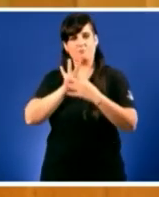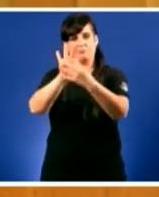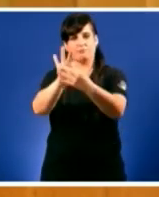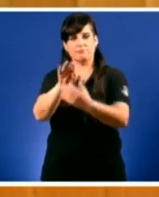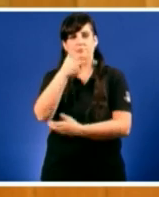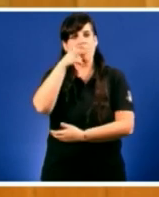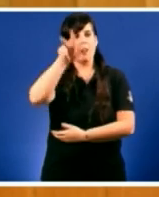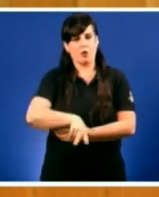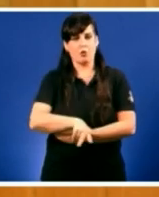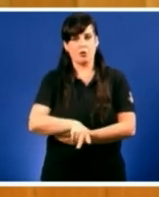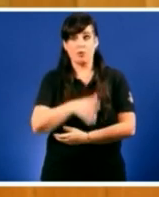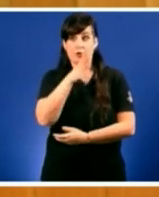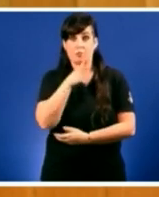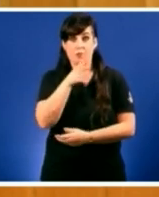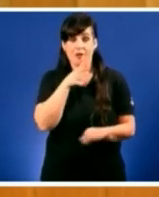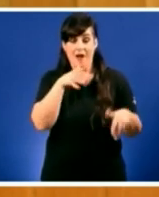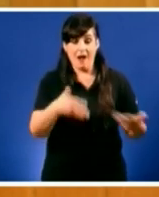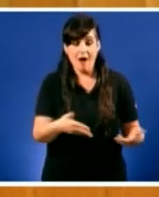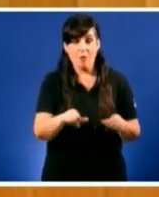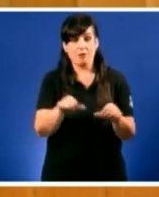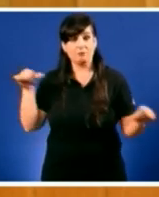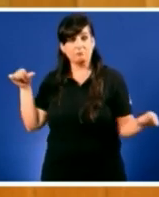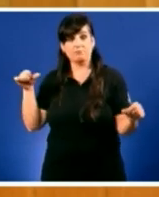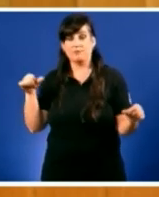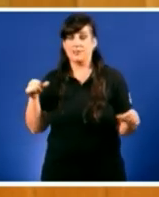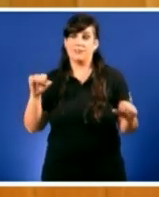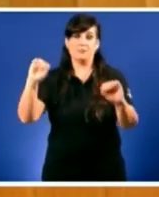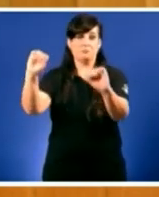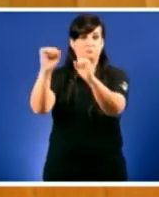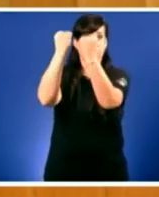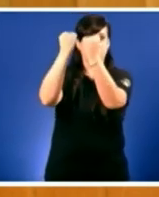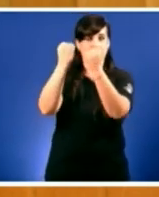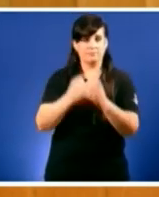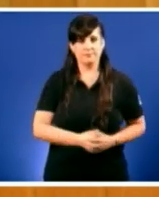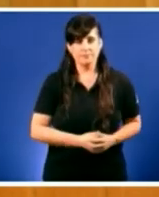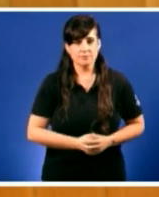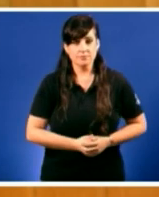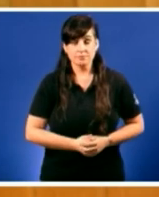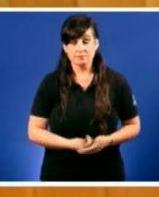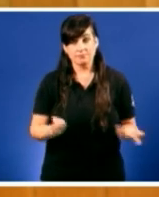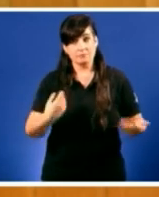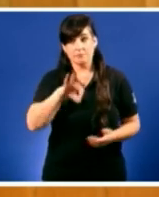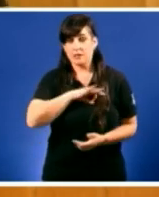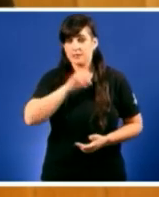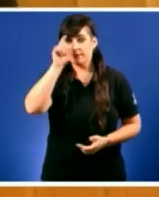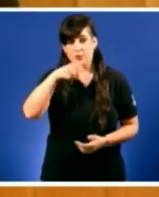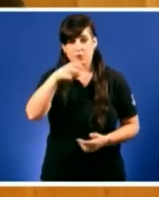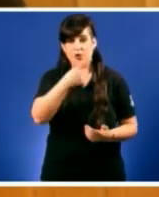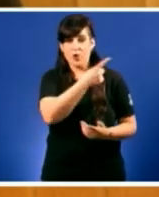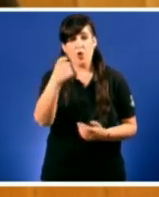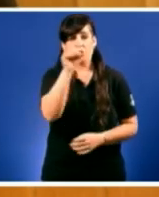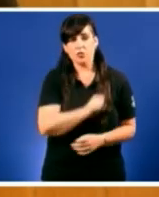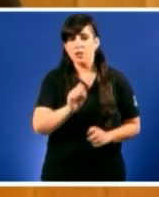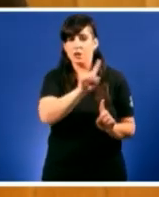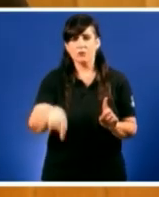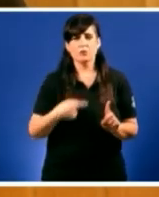que hoxe, se nos nega. Señor Feijó, cén anos despois, Galiza asiste á agonía dun